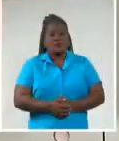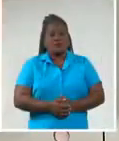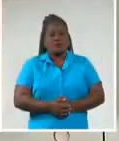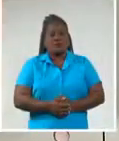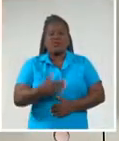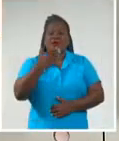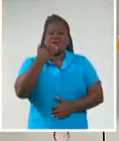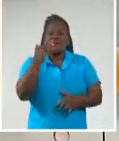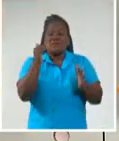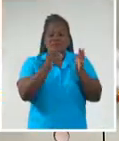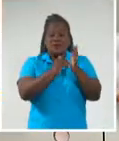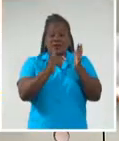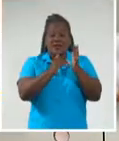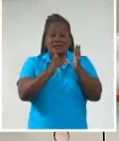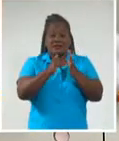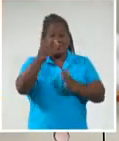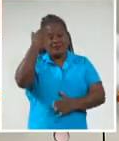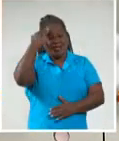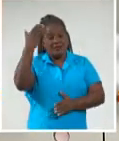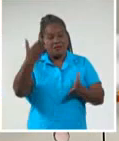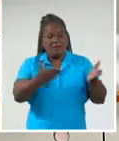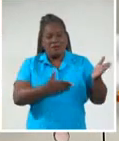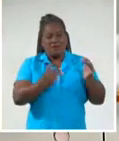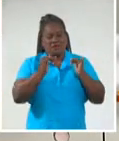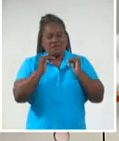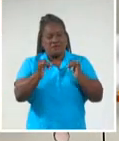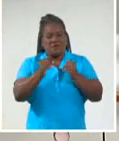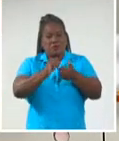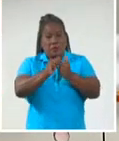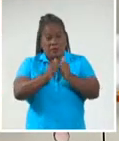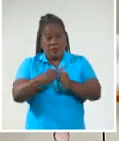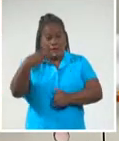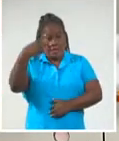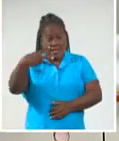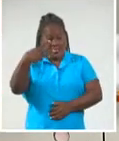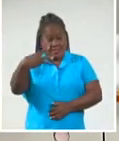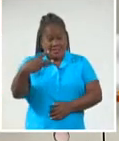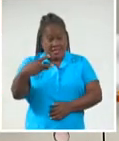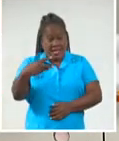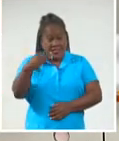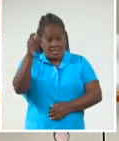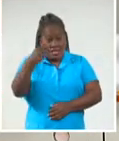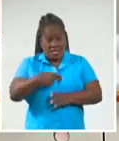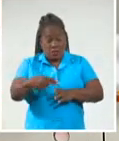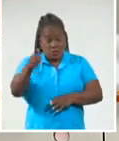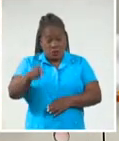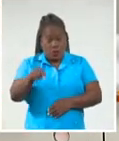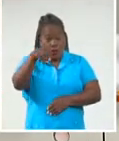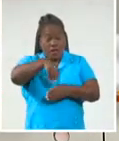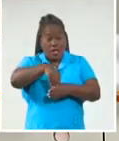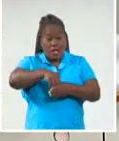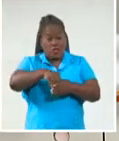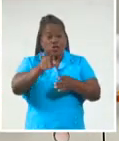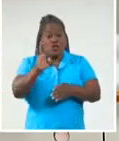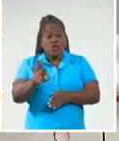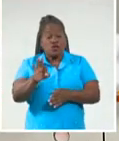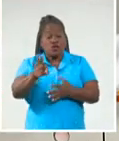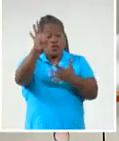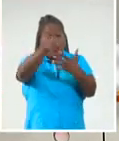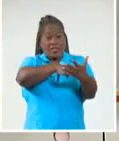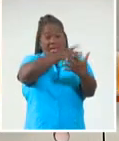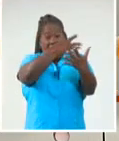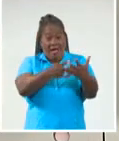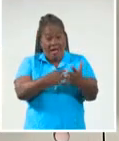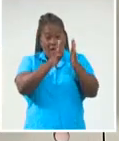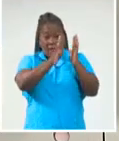Buenas tardes, sea bienvenido a la información deportiva al mediodía. Tres históricos de la pelota cubana están dentro de los ochos en la tabla de posiciones mientras Industriales